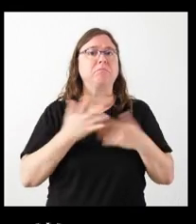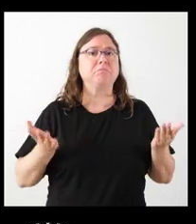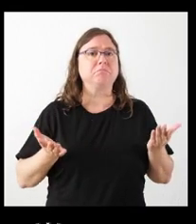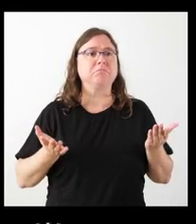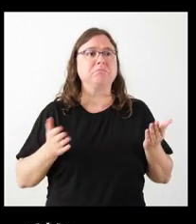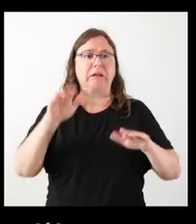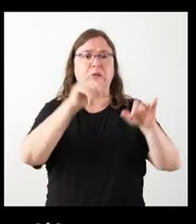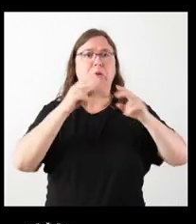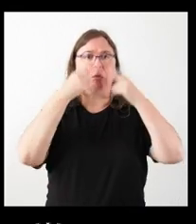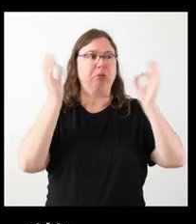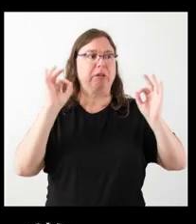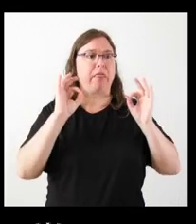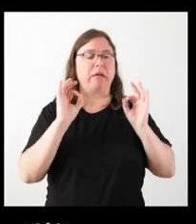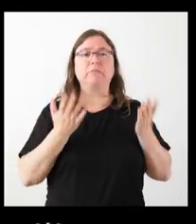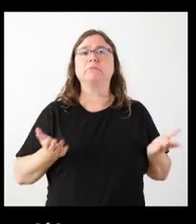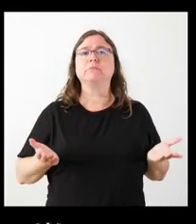estuviera convocada públicamente. Gracias.